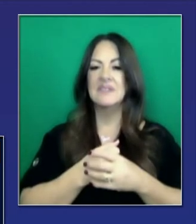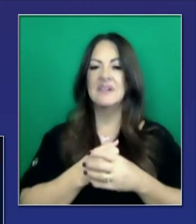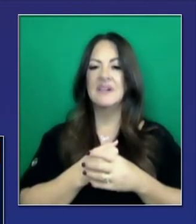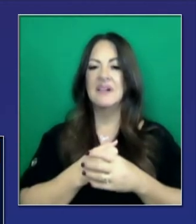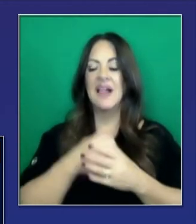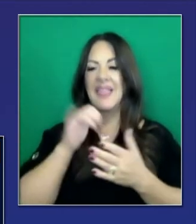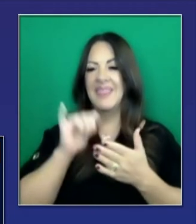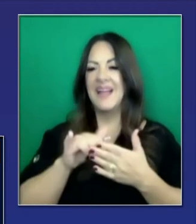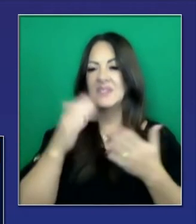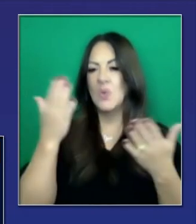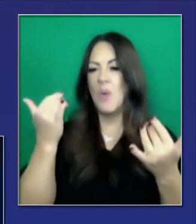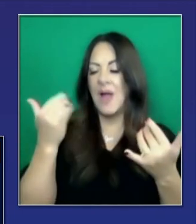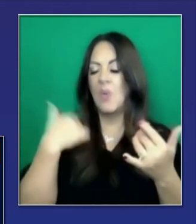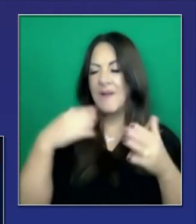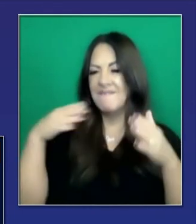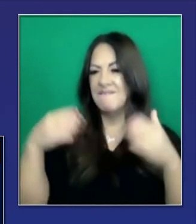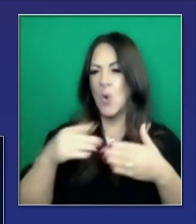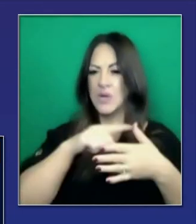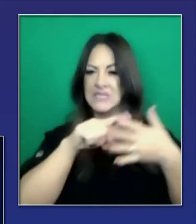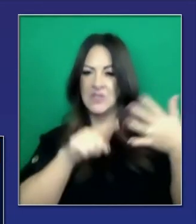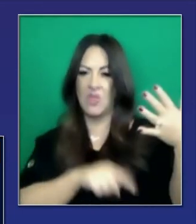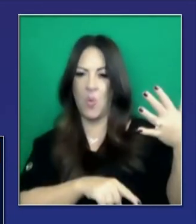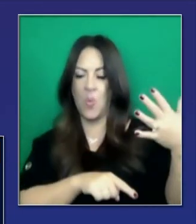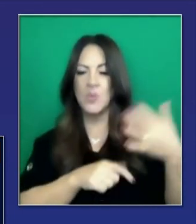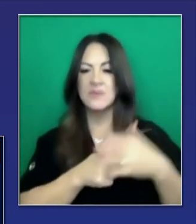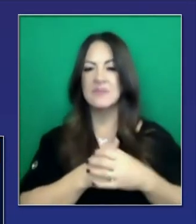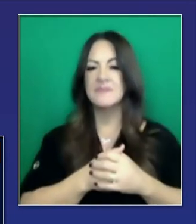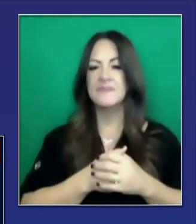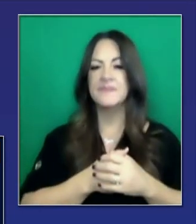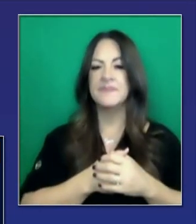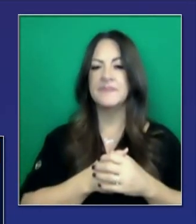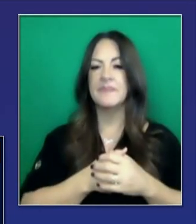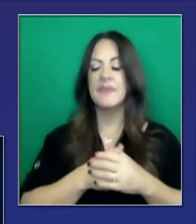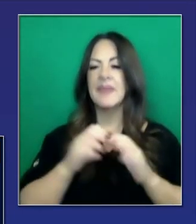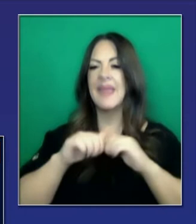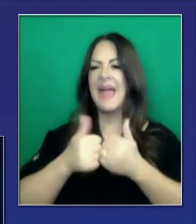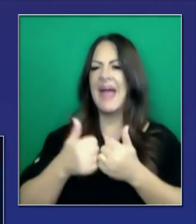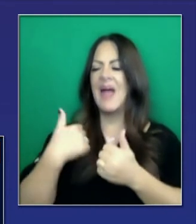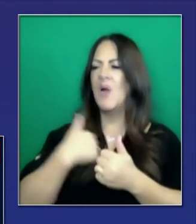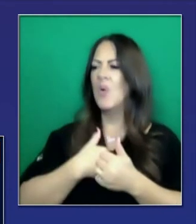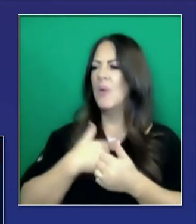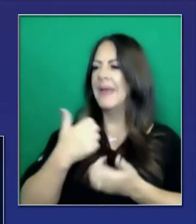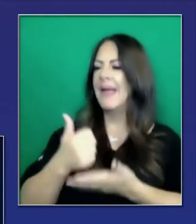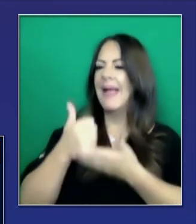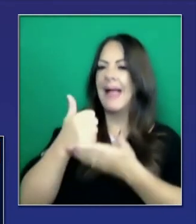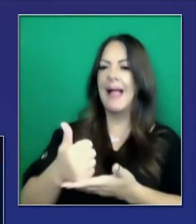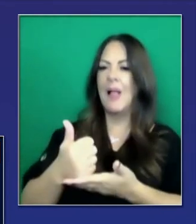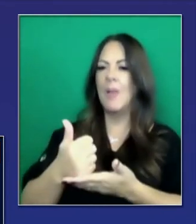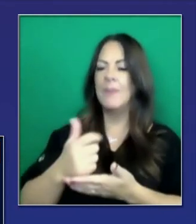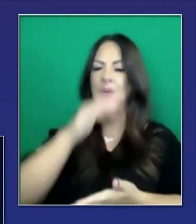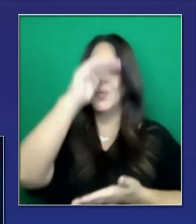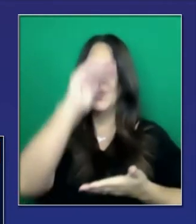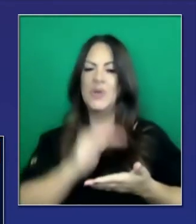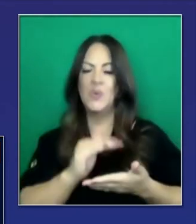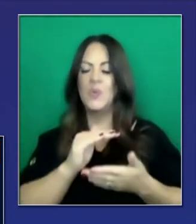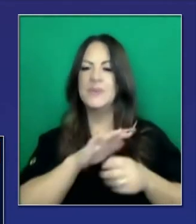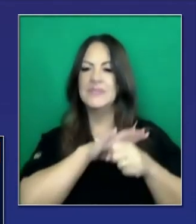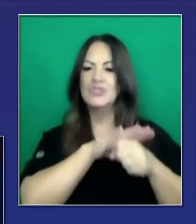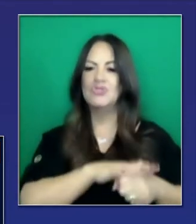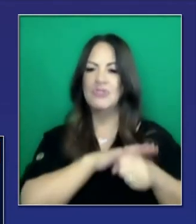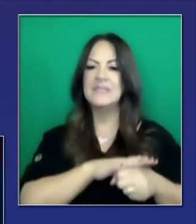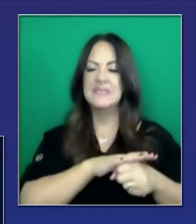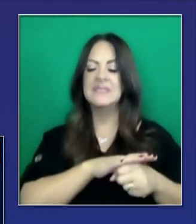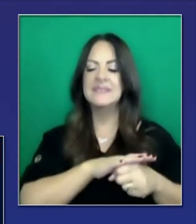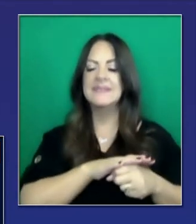Y aquí es donde estamos particularmente enfocados. Y en cuanto al trabajo en descomprimir el sistema,